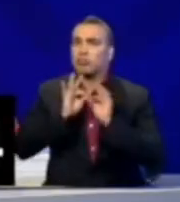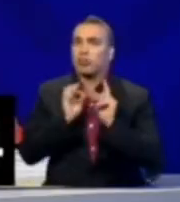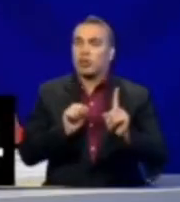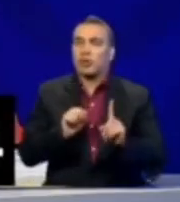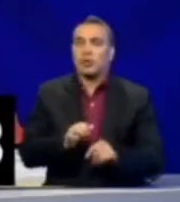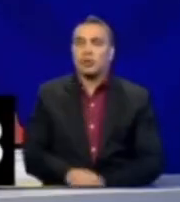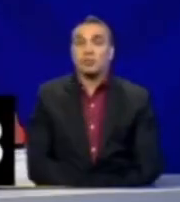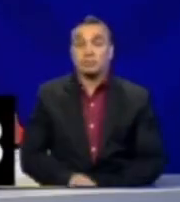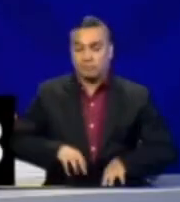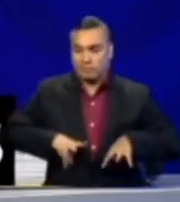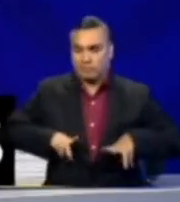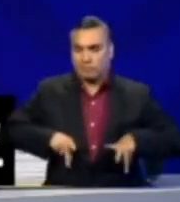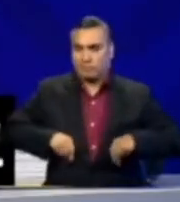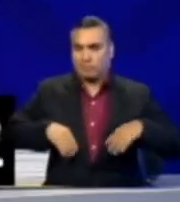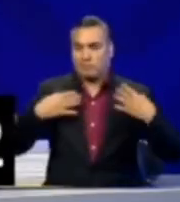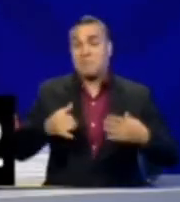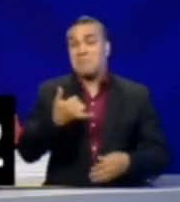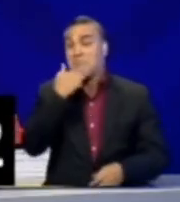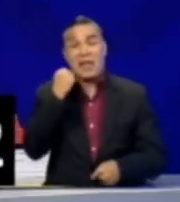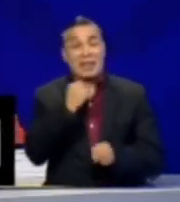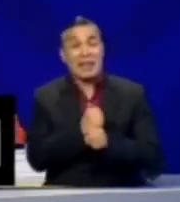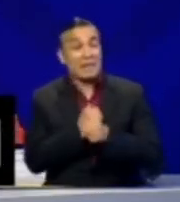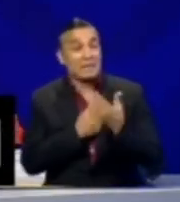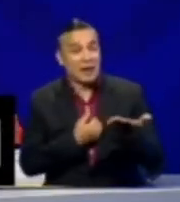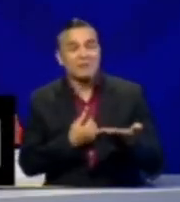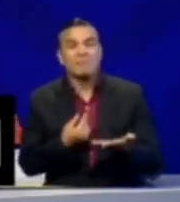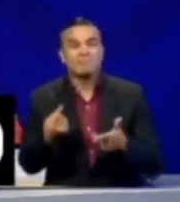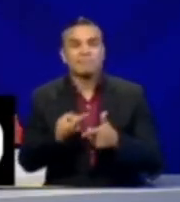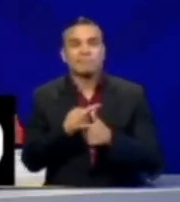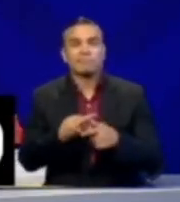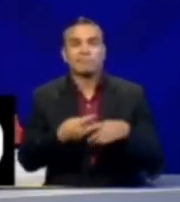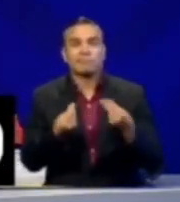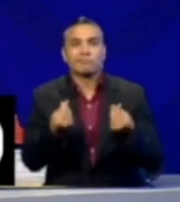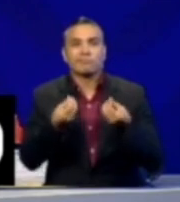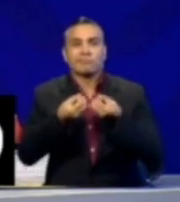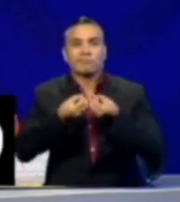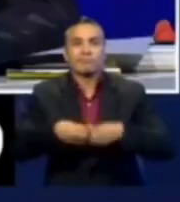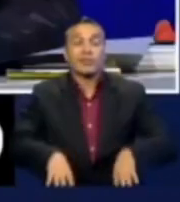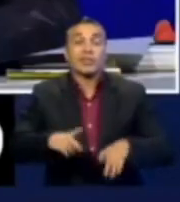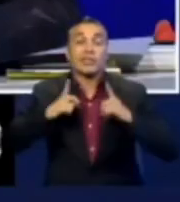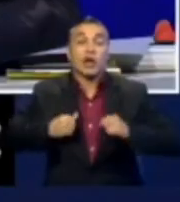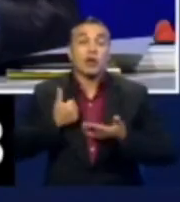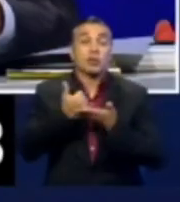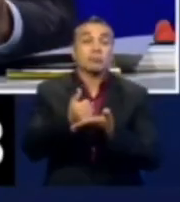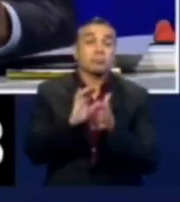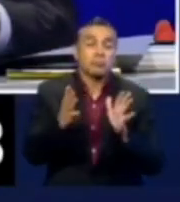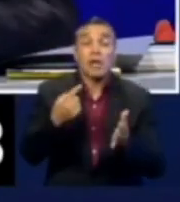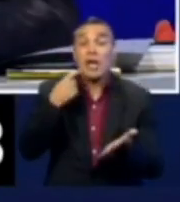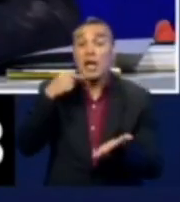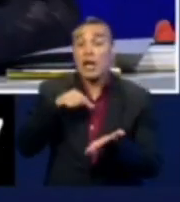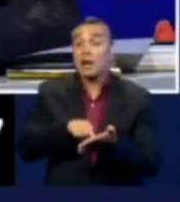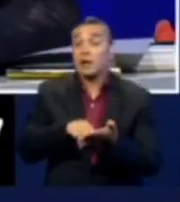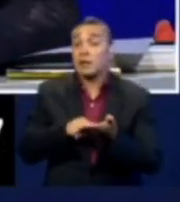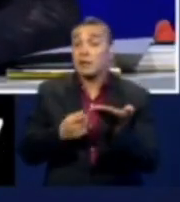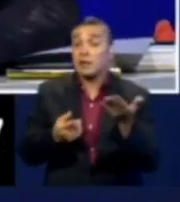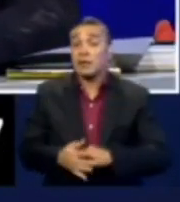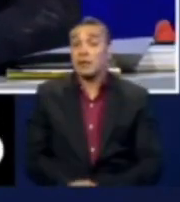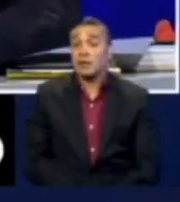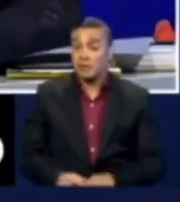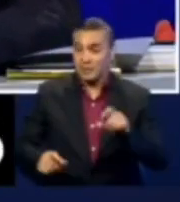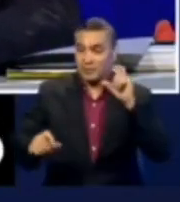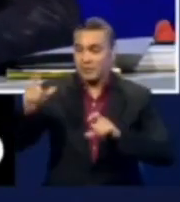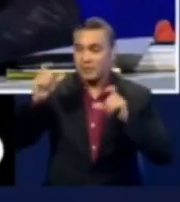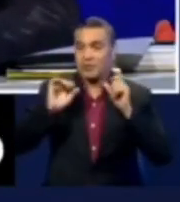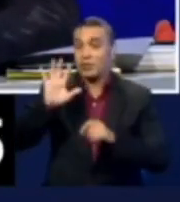La corrupción y la ineficiencia desgastan muchos recursos de salud. Tenemos ejemplos, Andrés,